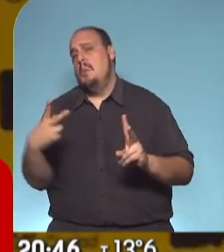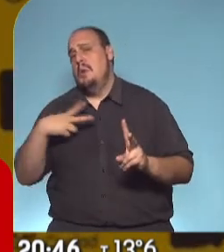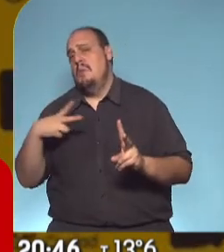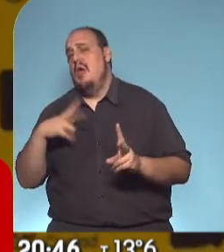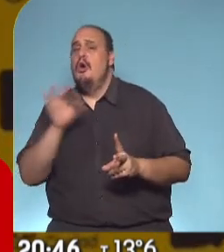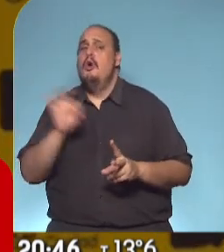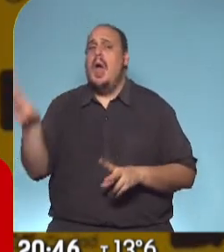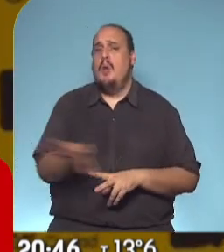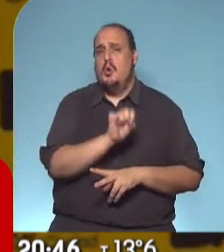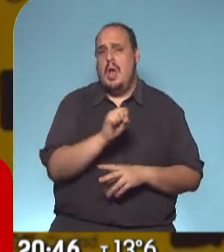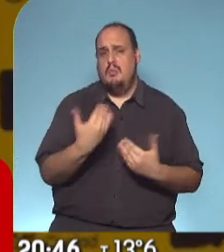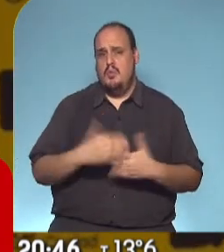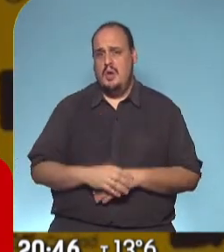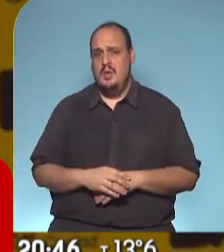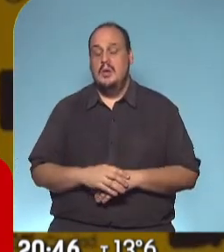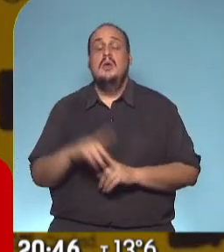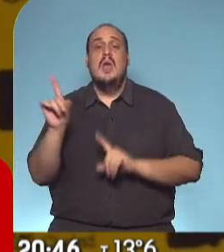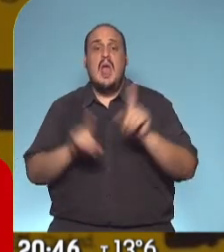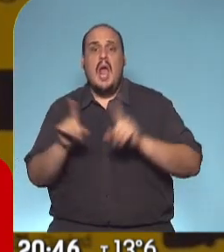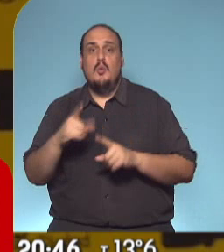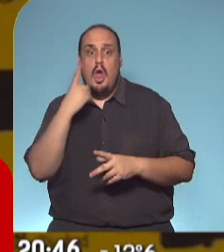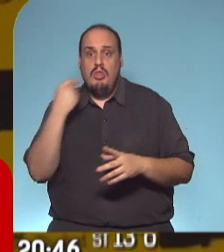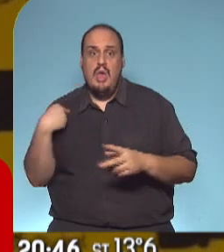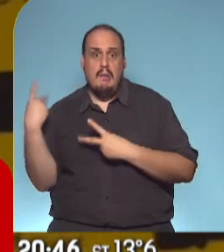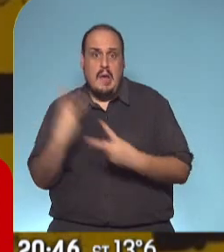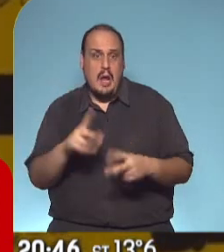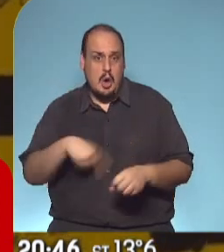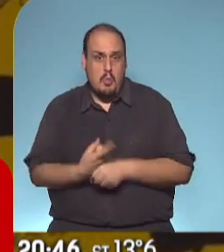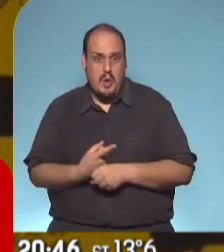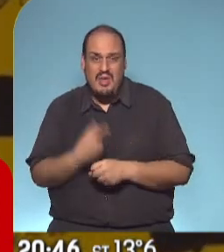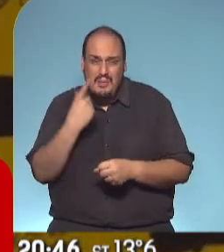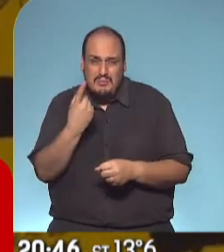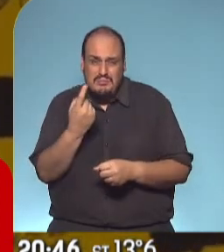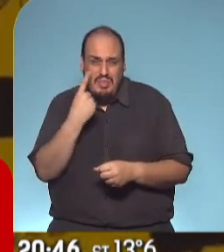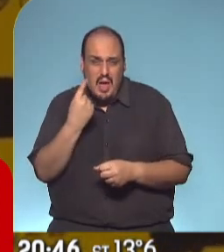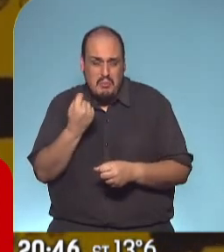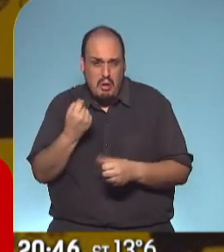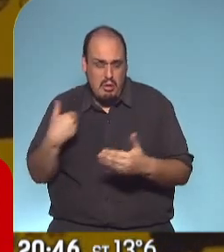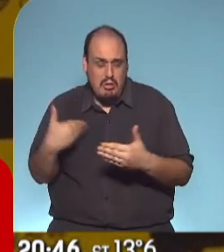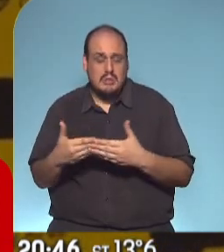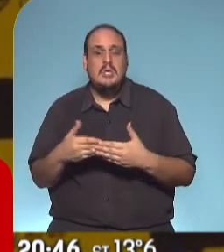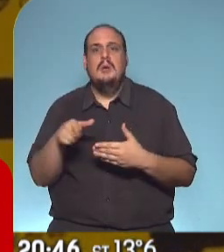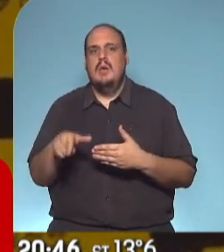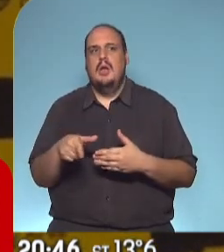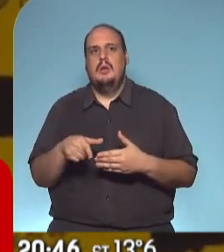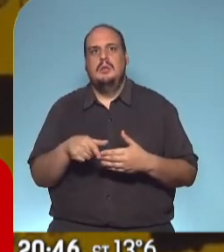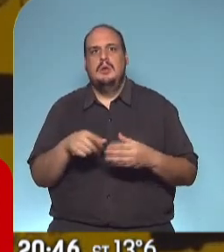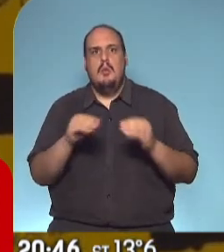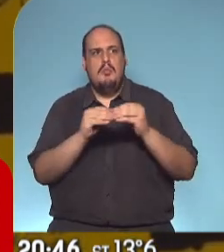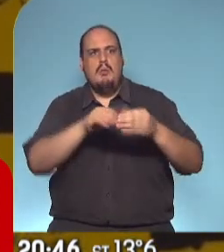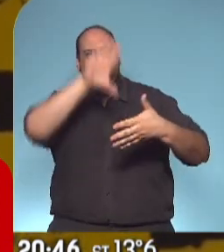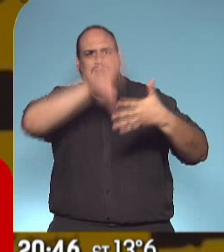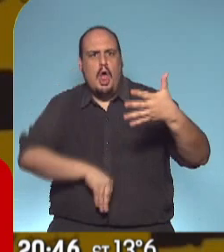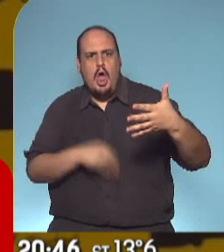lo podrá ir a buscar. Y la realidad es que algunos por ahí estos primeros días no van a poder venir. Y es una realidad. Ahora, no podemos pretender resolver todo el problema